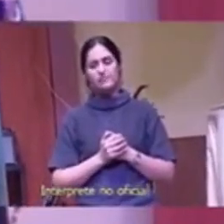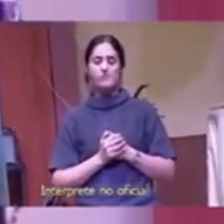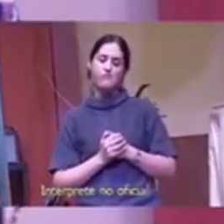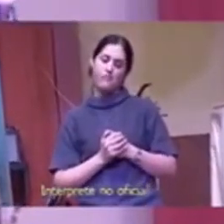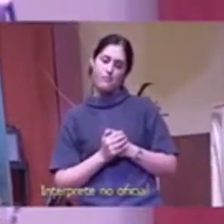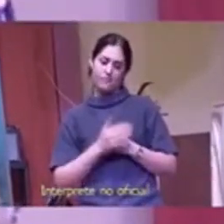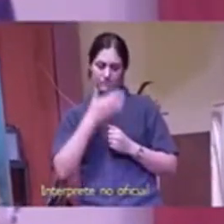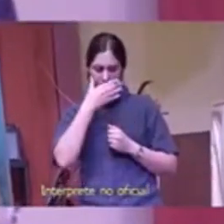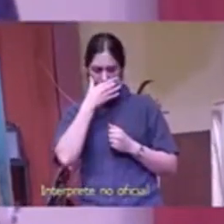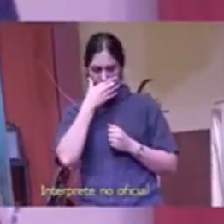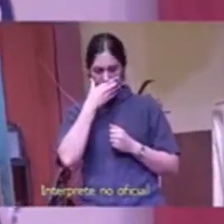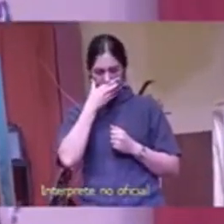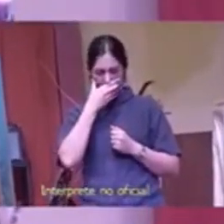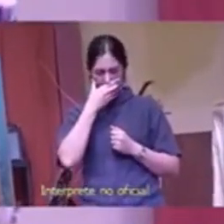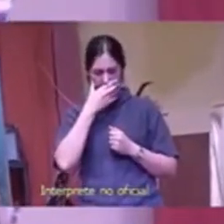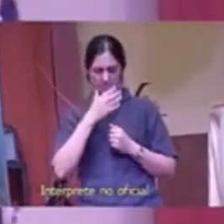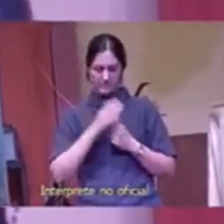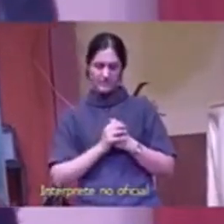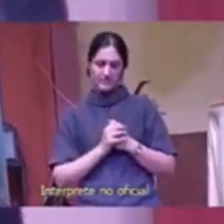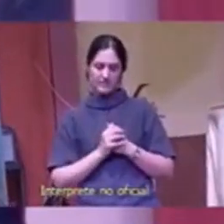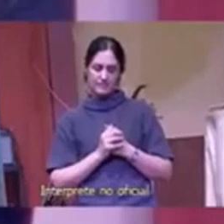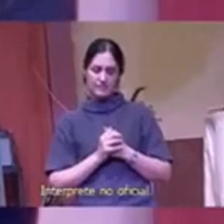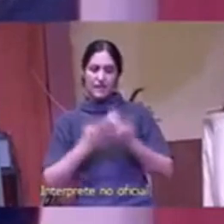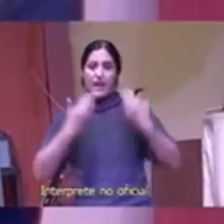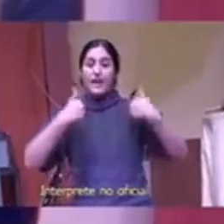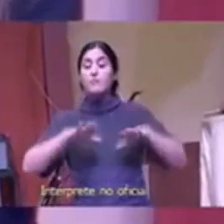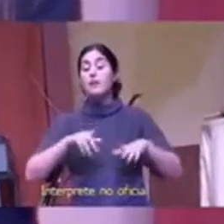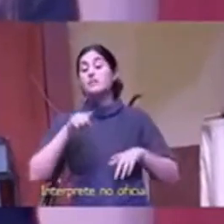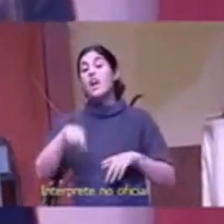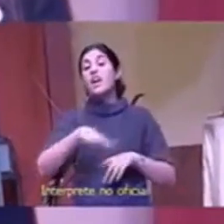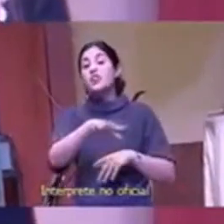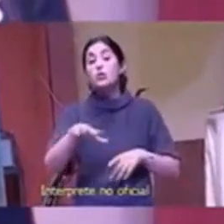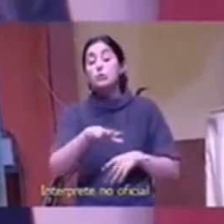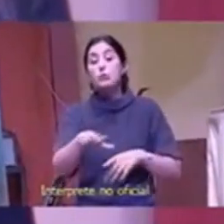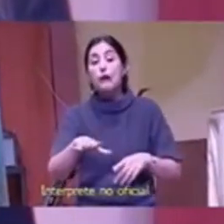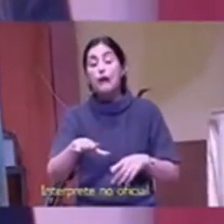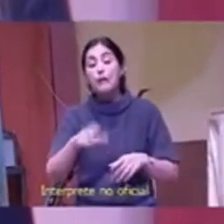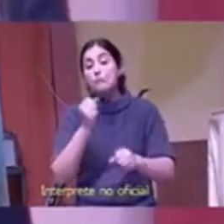quizás es una sombra que no vemos porque tenemos antiojeras puestas